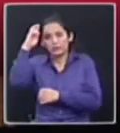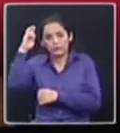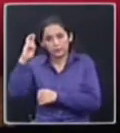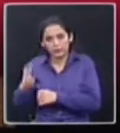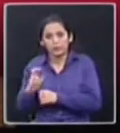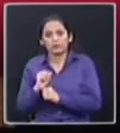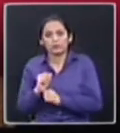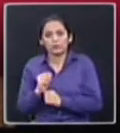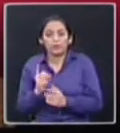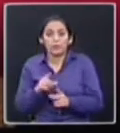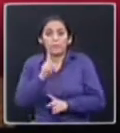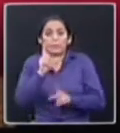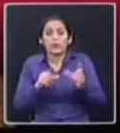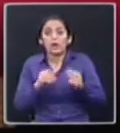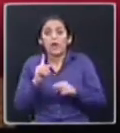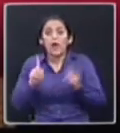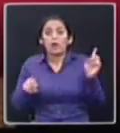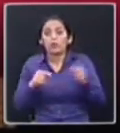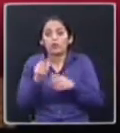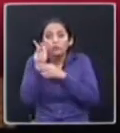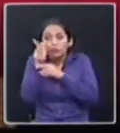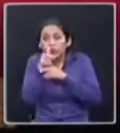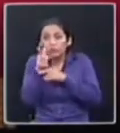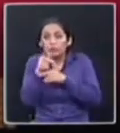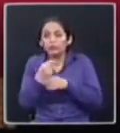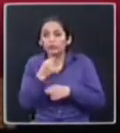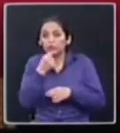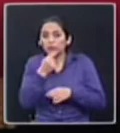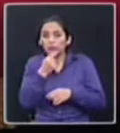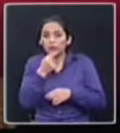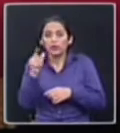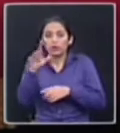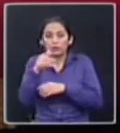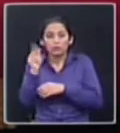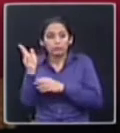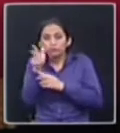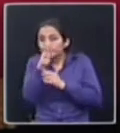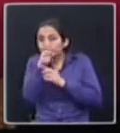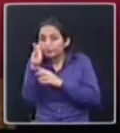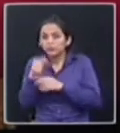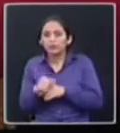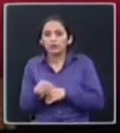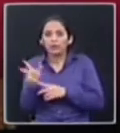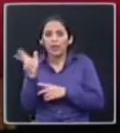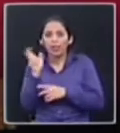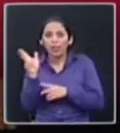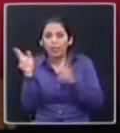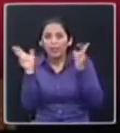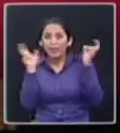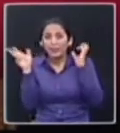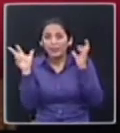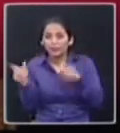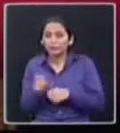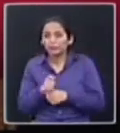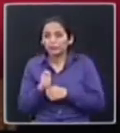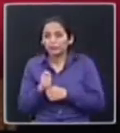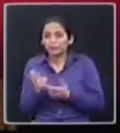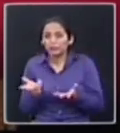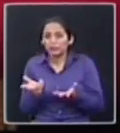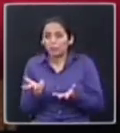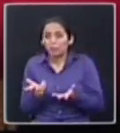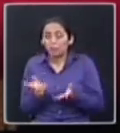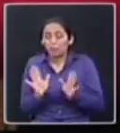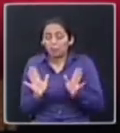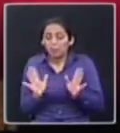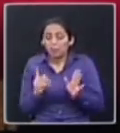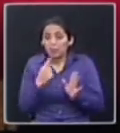a diario y usan el micrófono para servir de caja de resonancia de las opiniones de asambleístas de oposición y no hacen contrapesos.